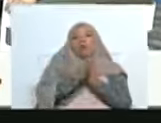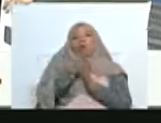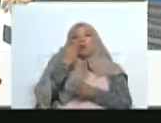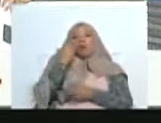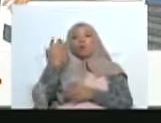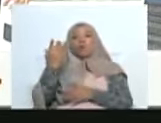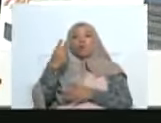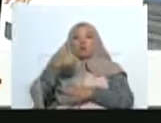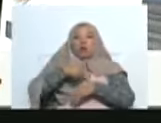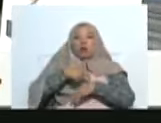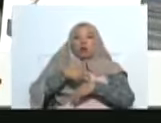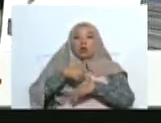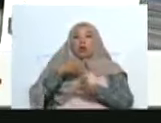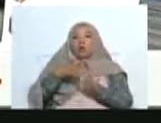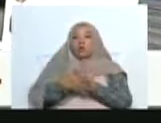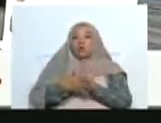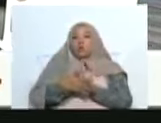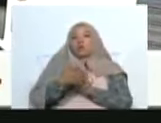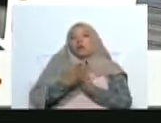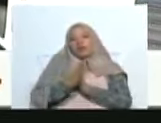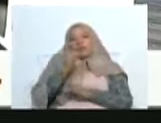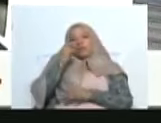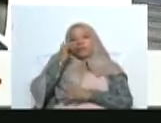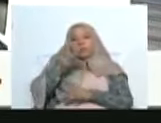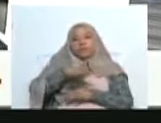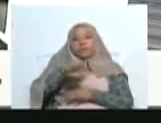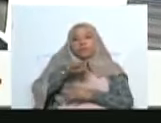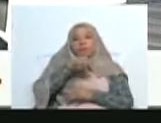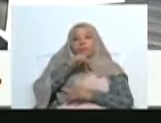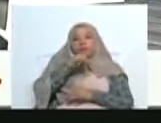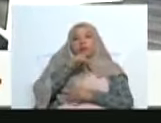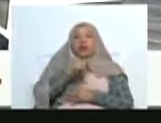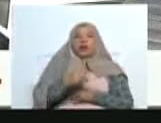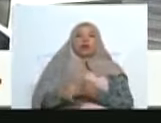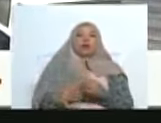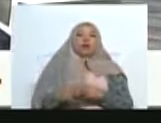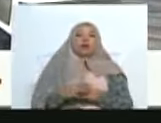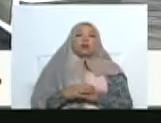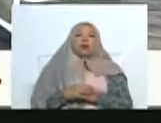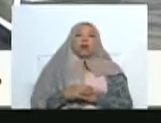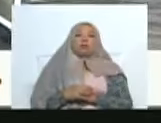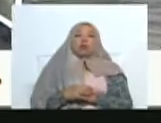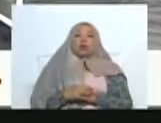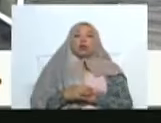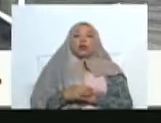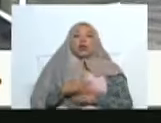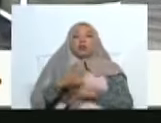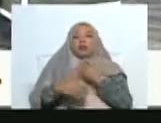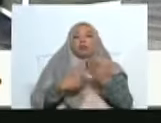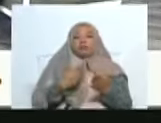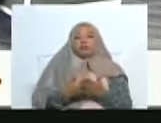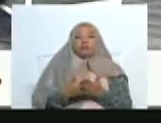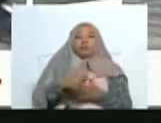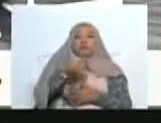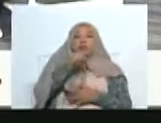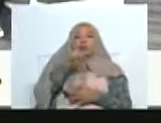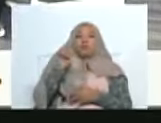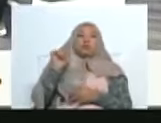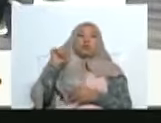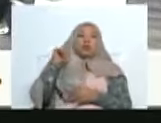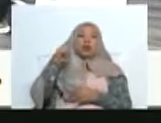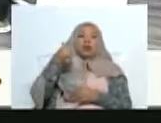tiempo, periodo del año pasado, de la Semana Santa, de 37, casi 38%, hablan de una realidad, de